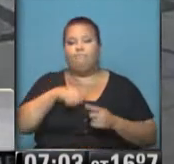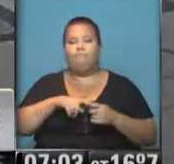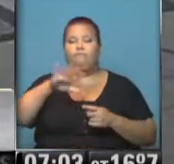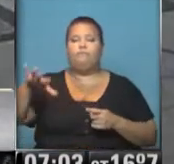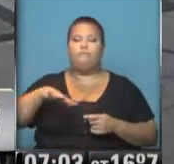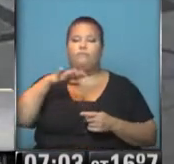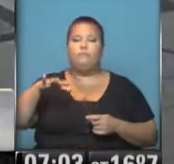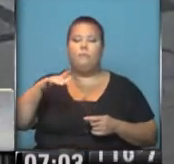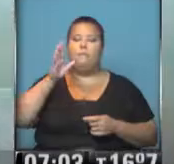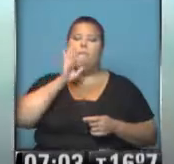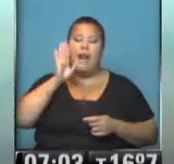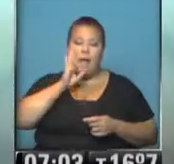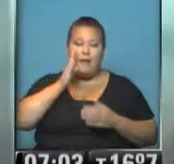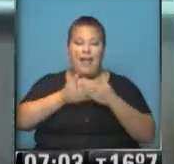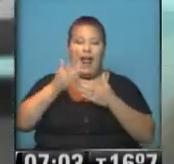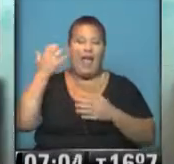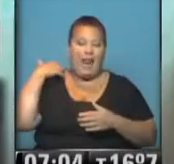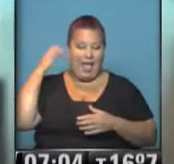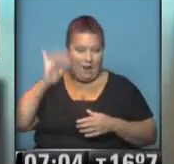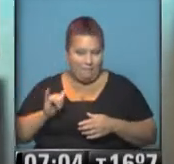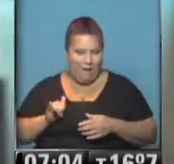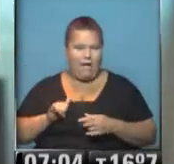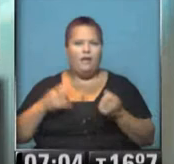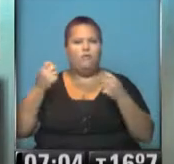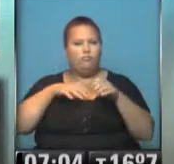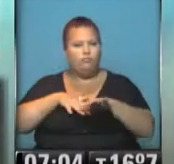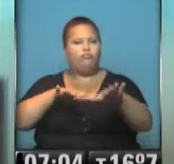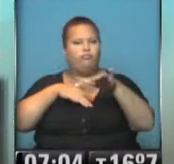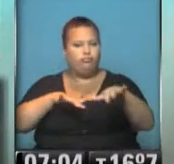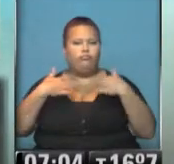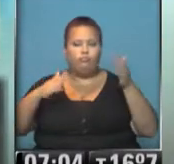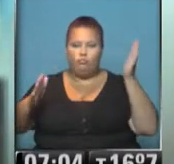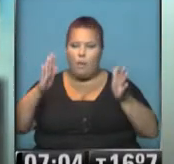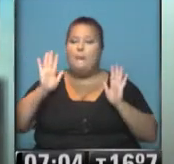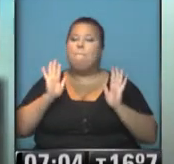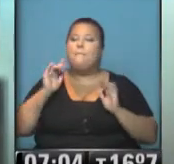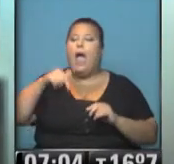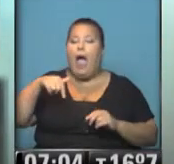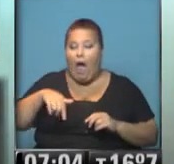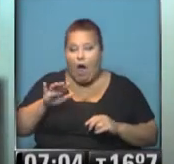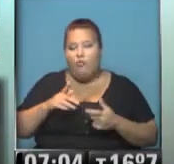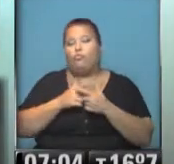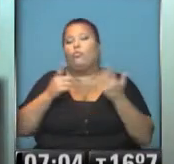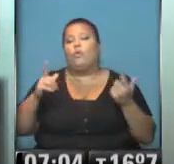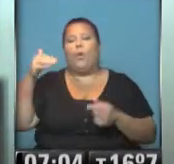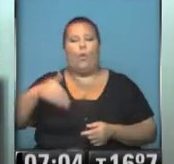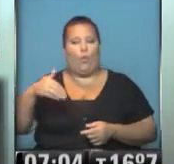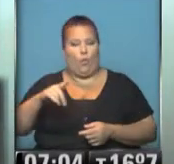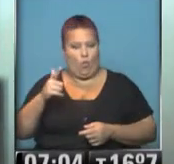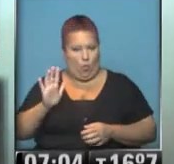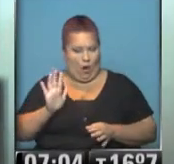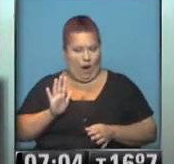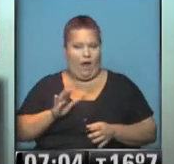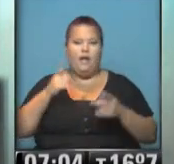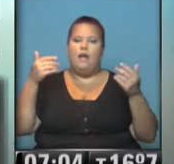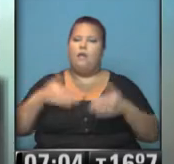zona de Panamericana y General Paz. Con bastante tránsito este tramo, pero por ahora, por supuesto, sin demoras. Sí con